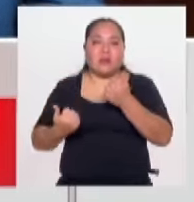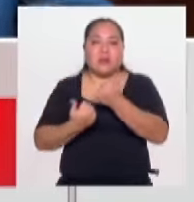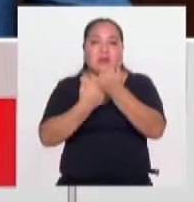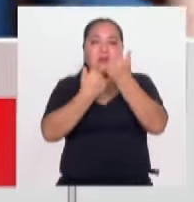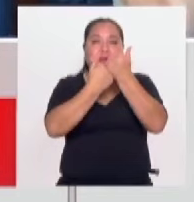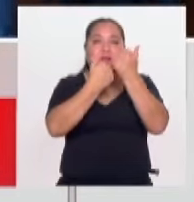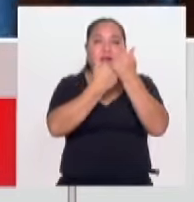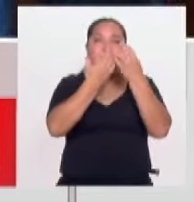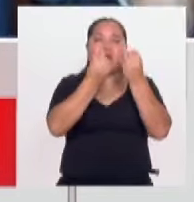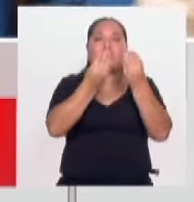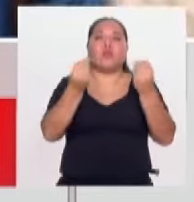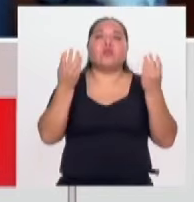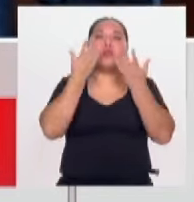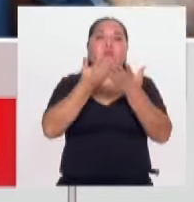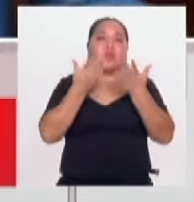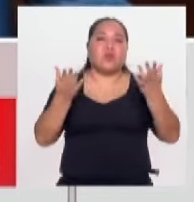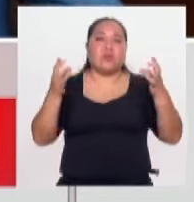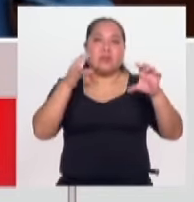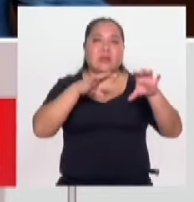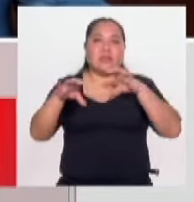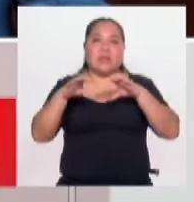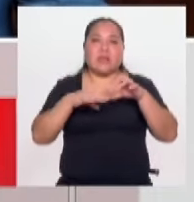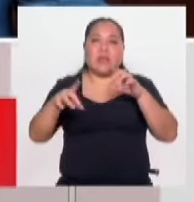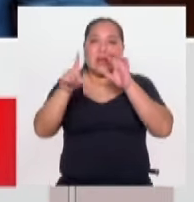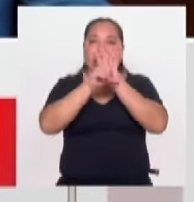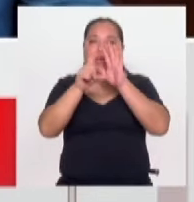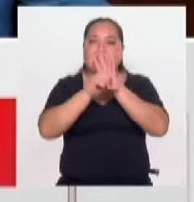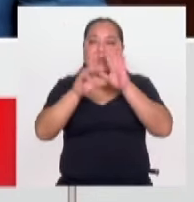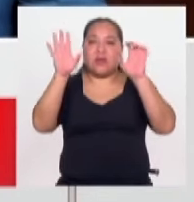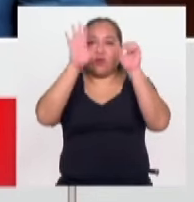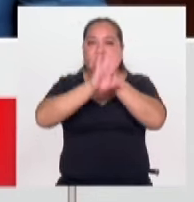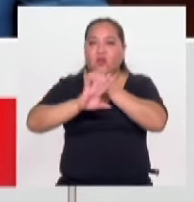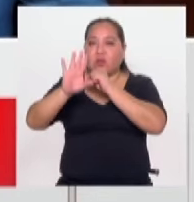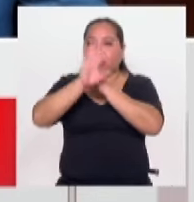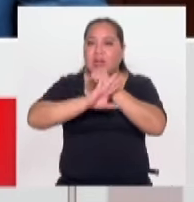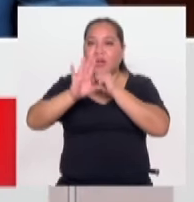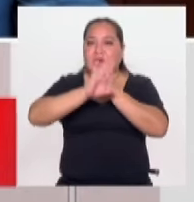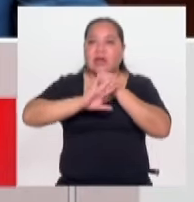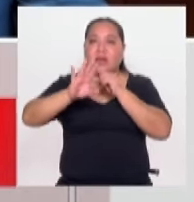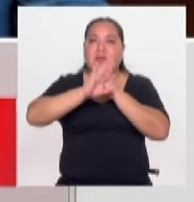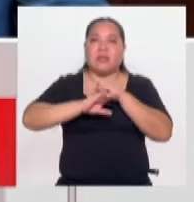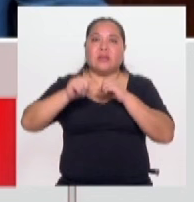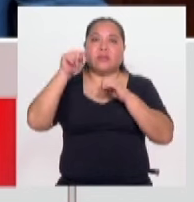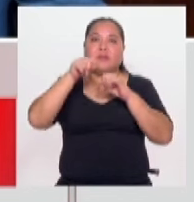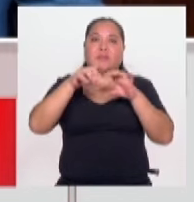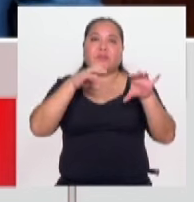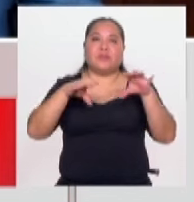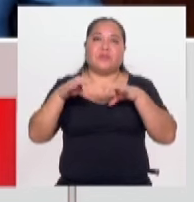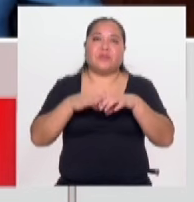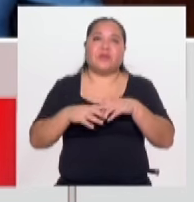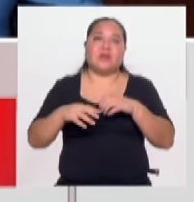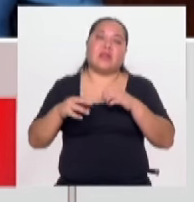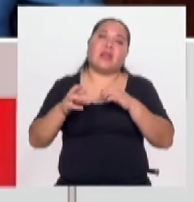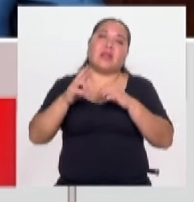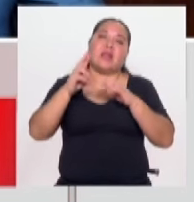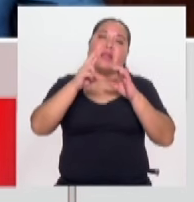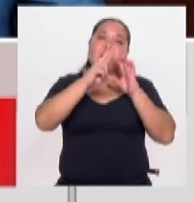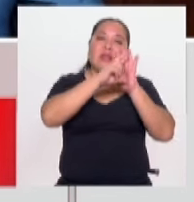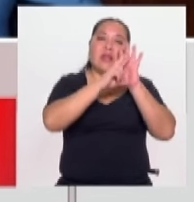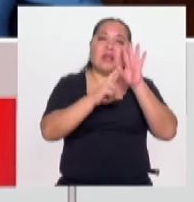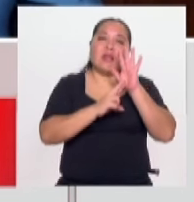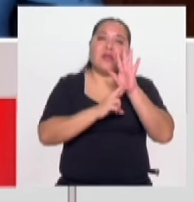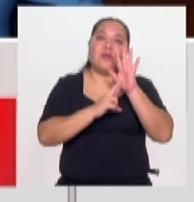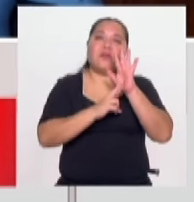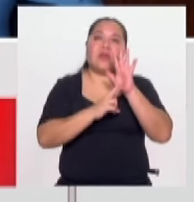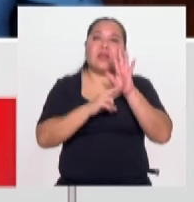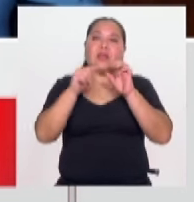muchas cosas que hacer, dar leyes que protejan a la Policía, que una vez crucen sus armas de reglamento contra delincuentes